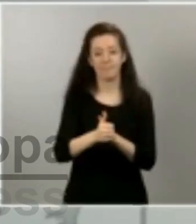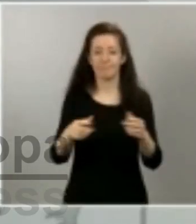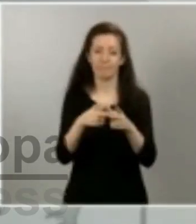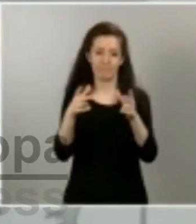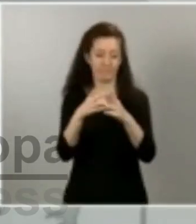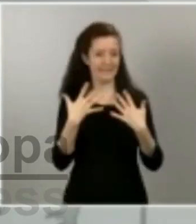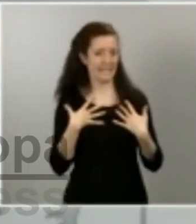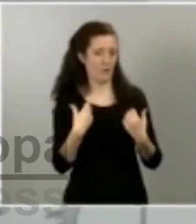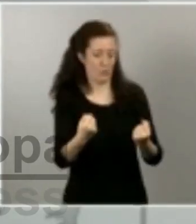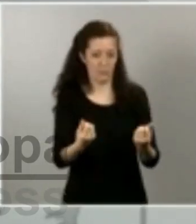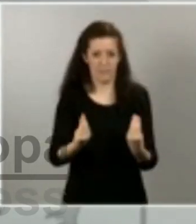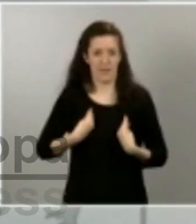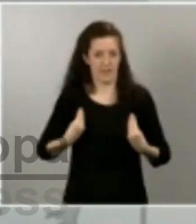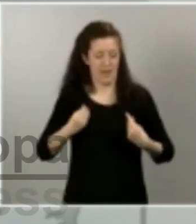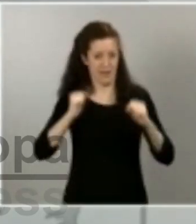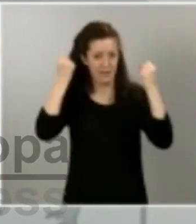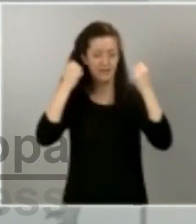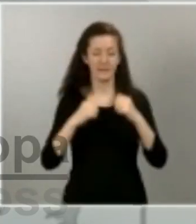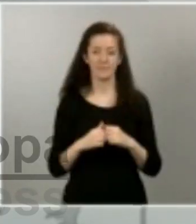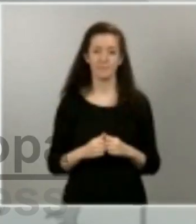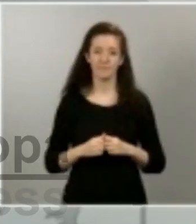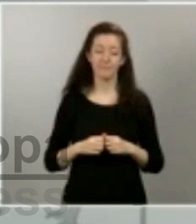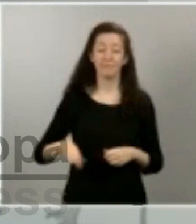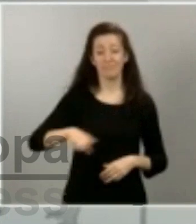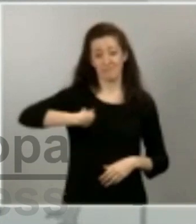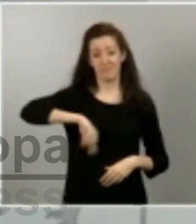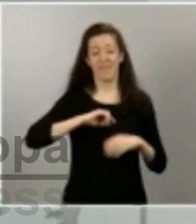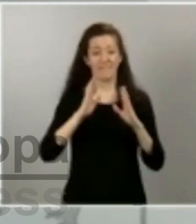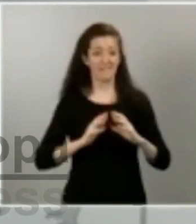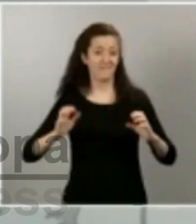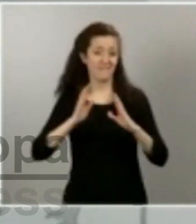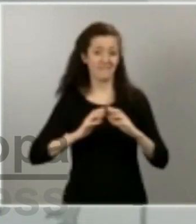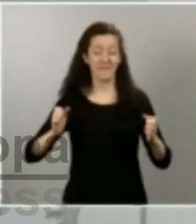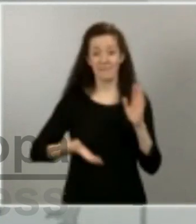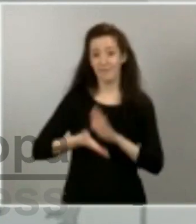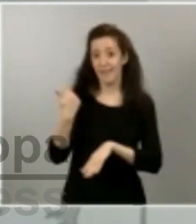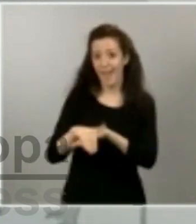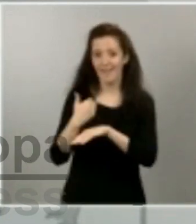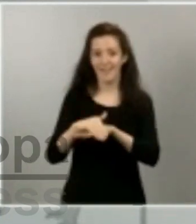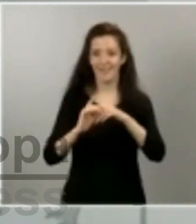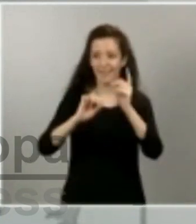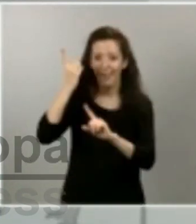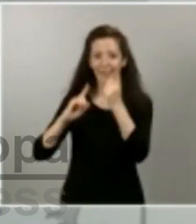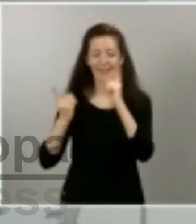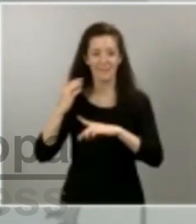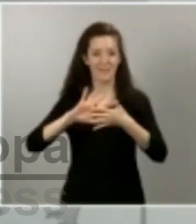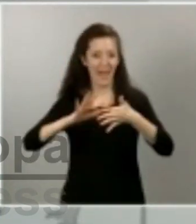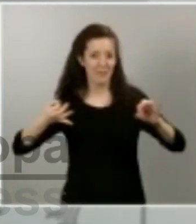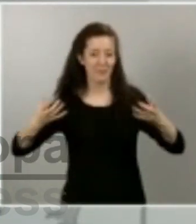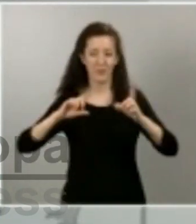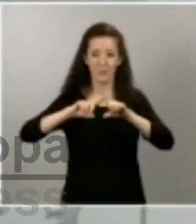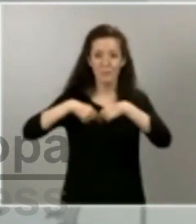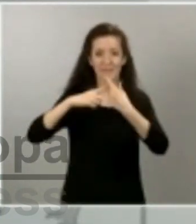Todos estamos deseosos de recuperar las relaciones, de salir a la calle, de reencontrarnos con nuestros amigos, con nuestros seres queridos, de